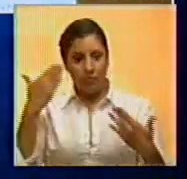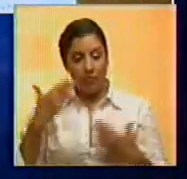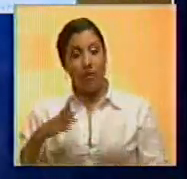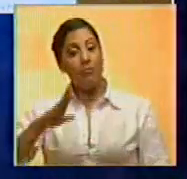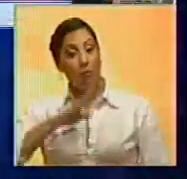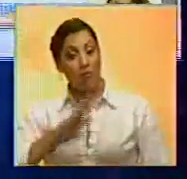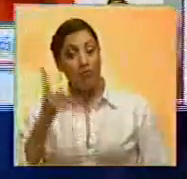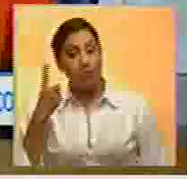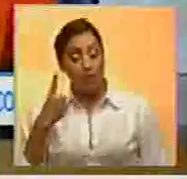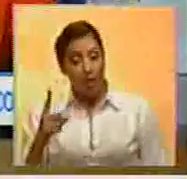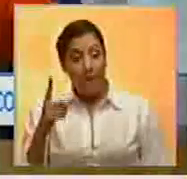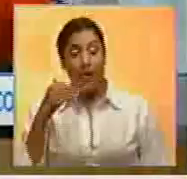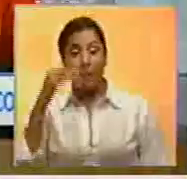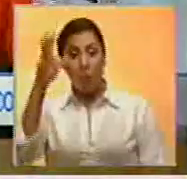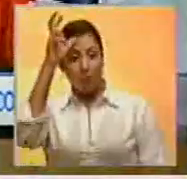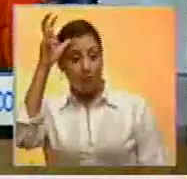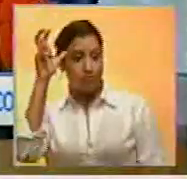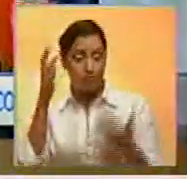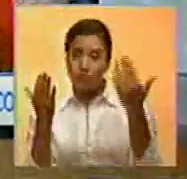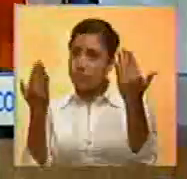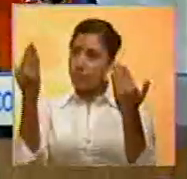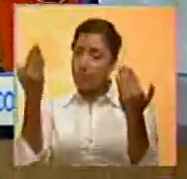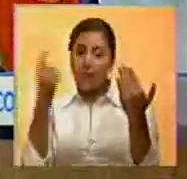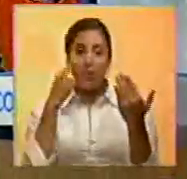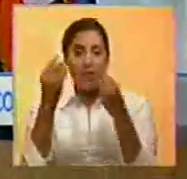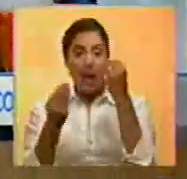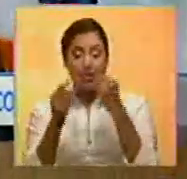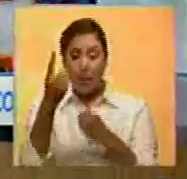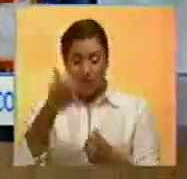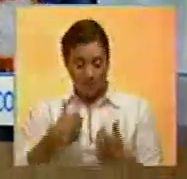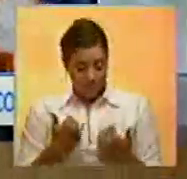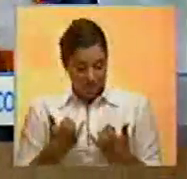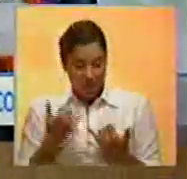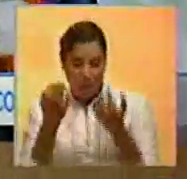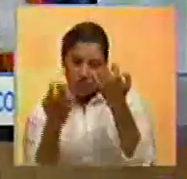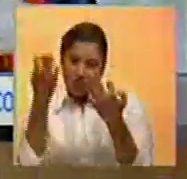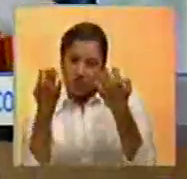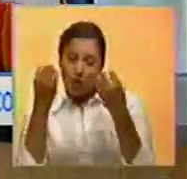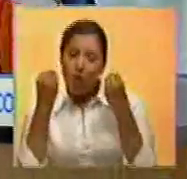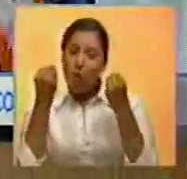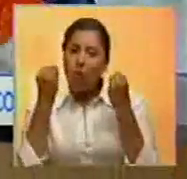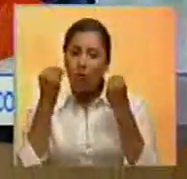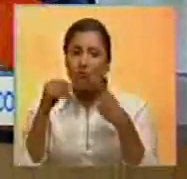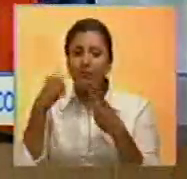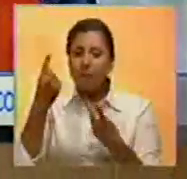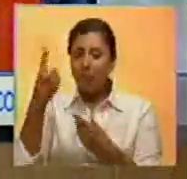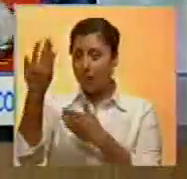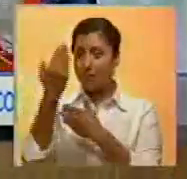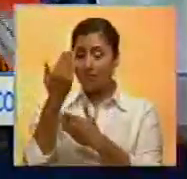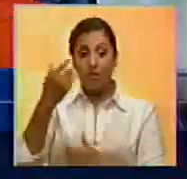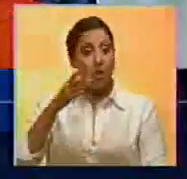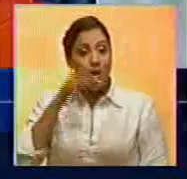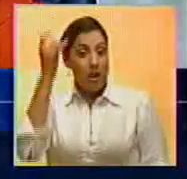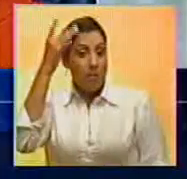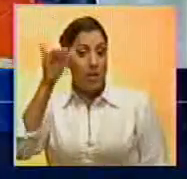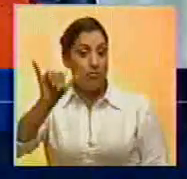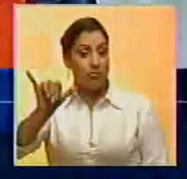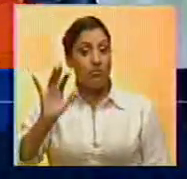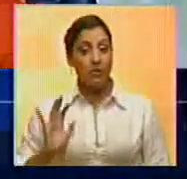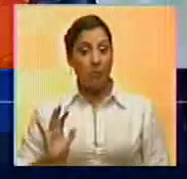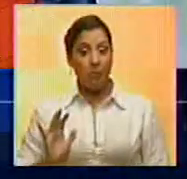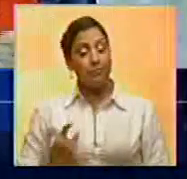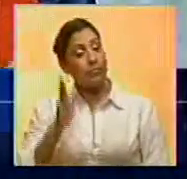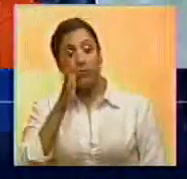Tendría que haberse estos cancilleres confabulados a aplicarse primero a ellos mismos unas sanciones que ellos inventaron,